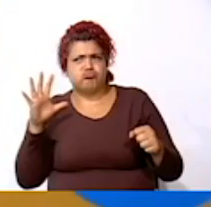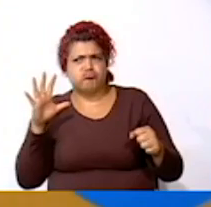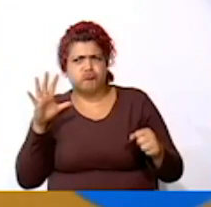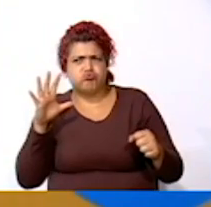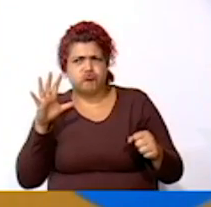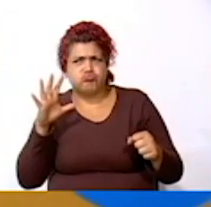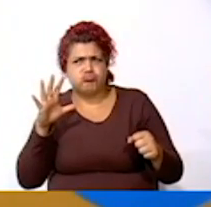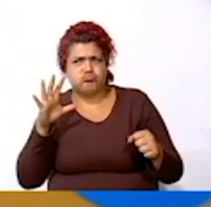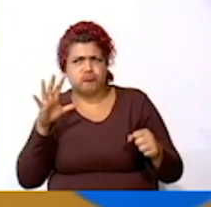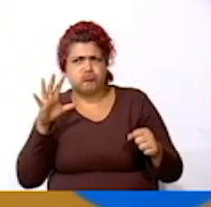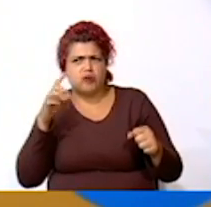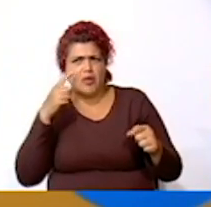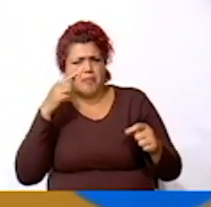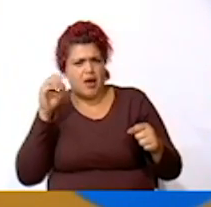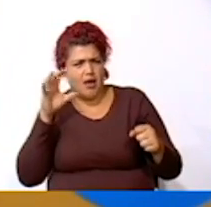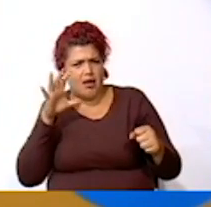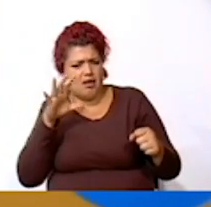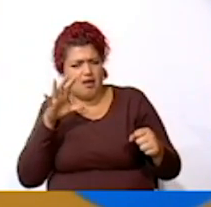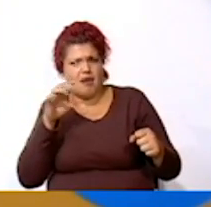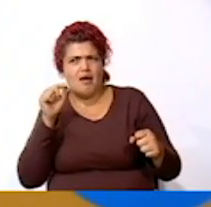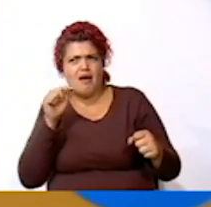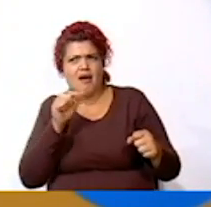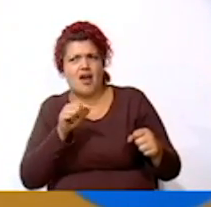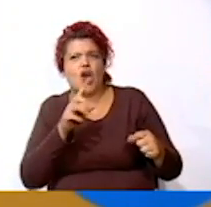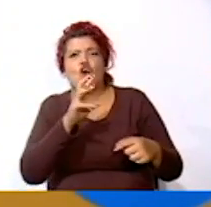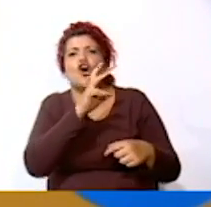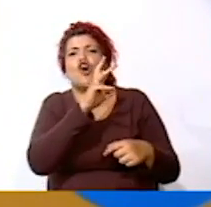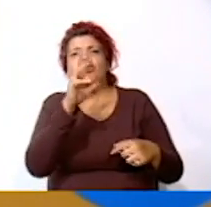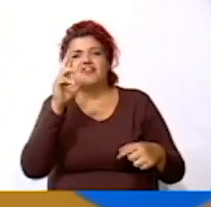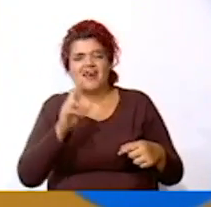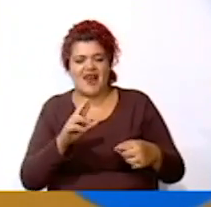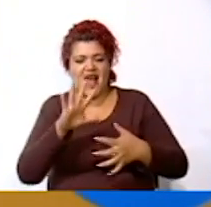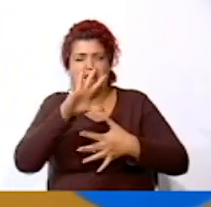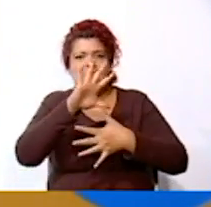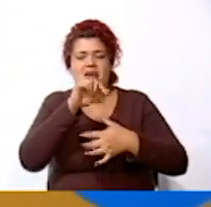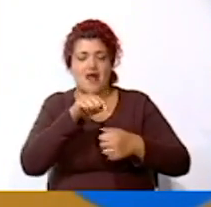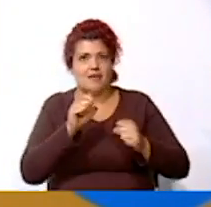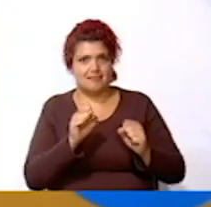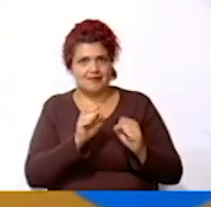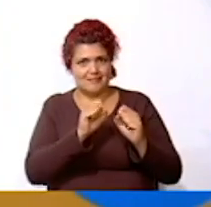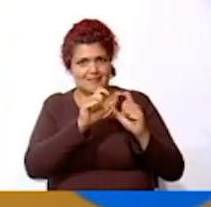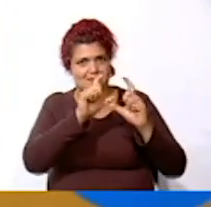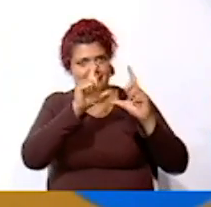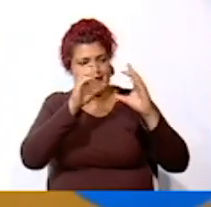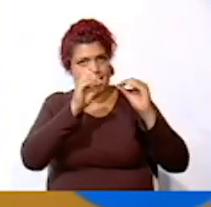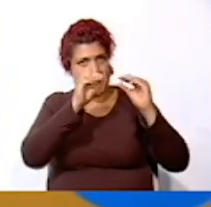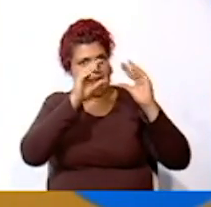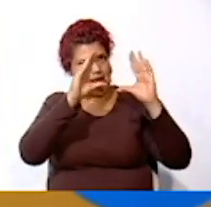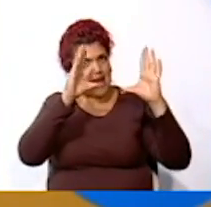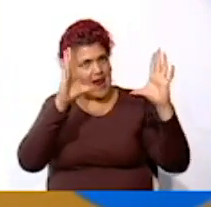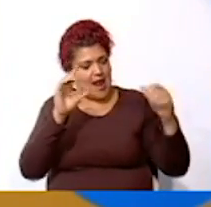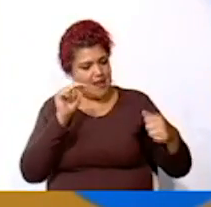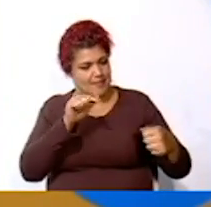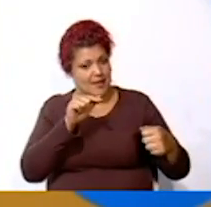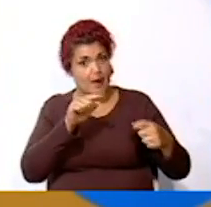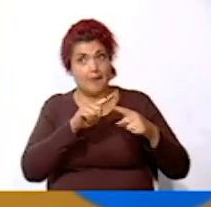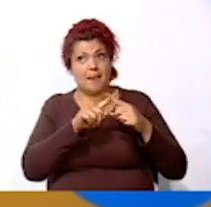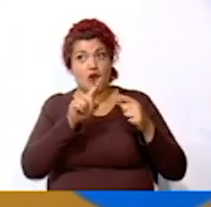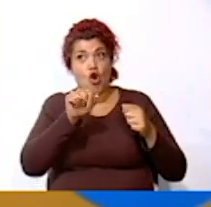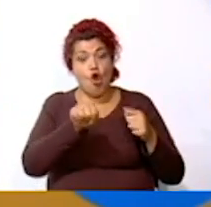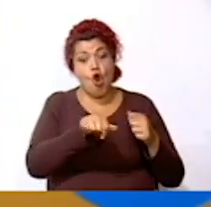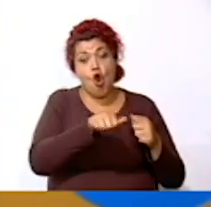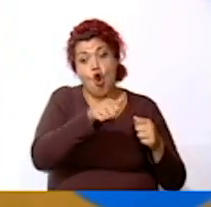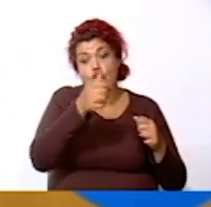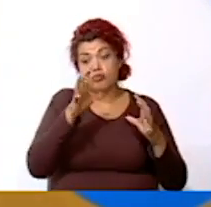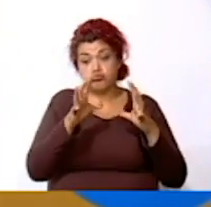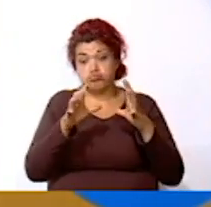este lado Entonces vamos a tener que en Costa Rica Y en América Tenemos el día Pero en los países que están al